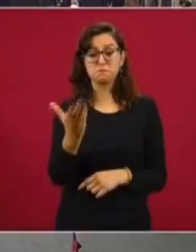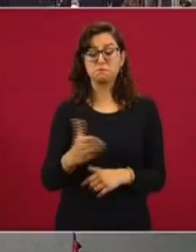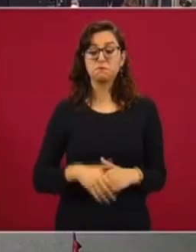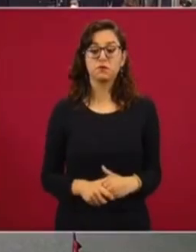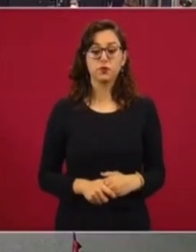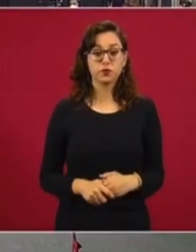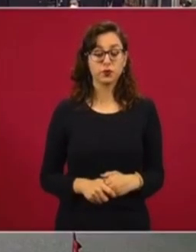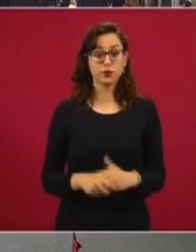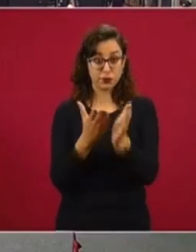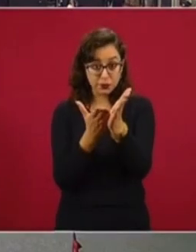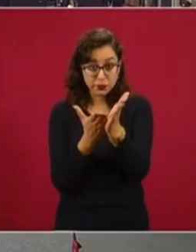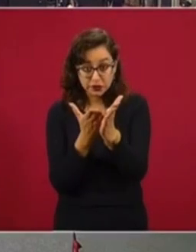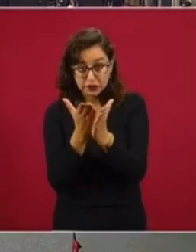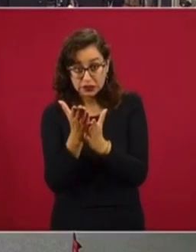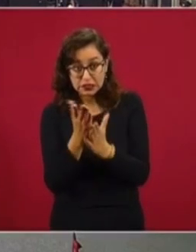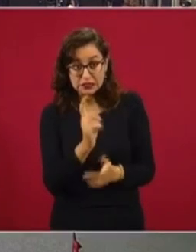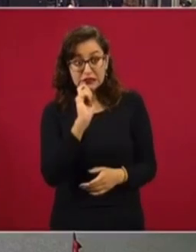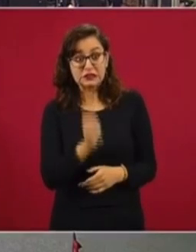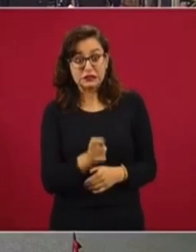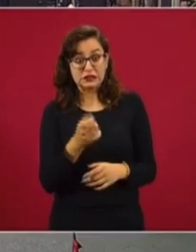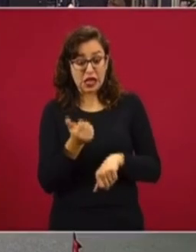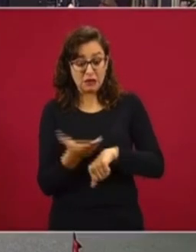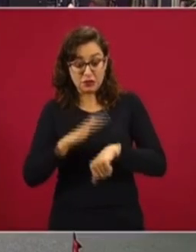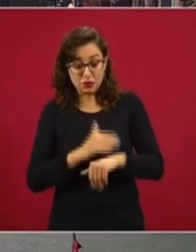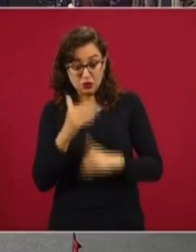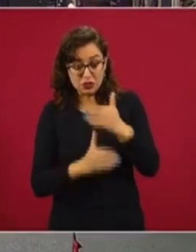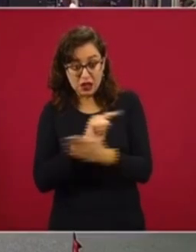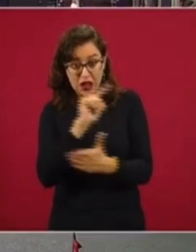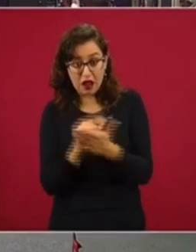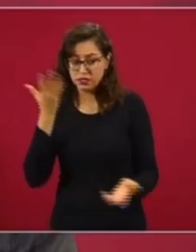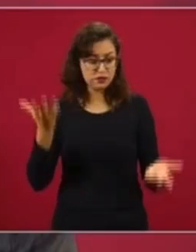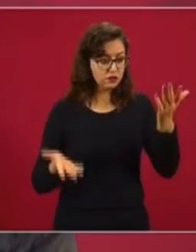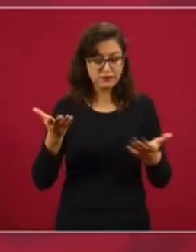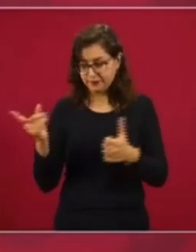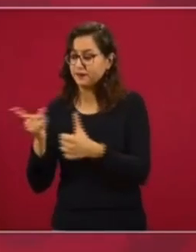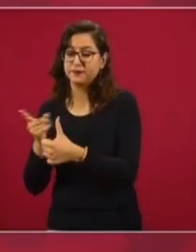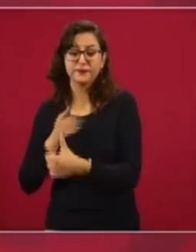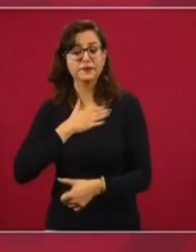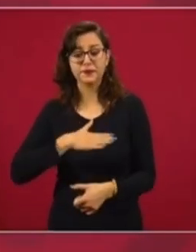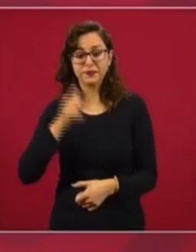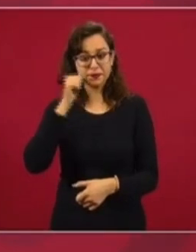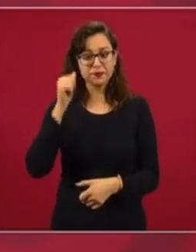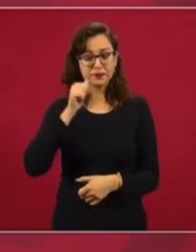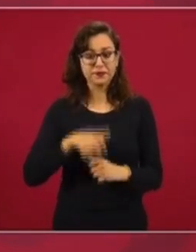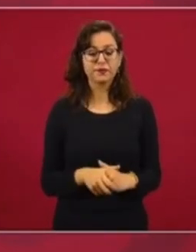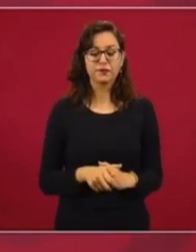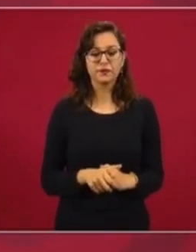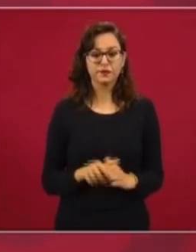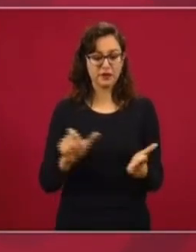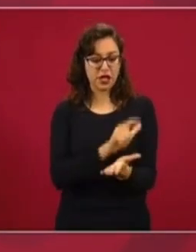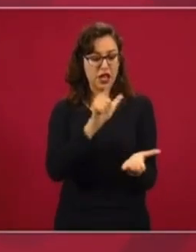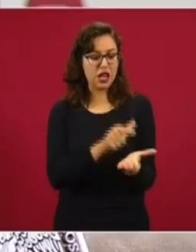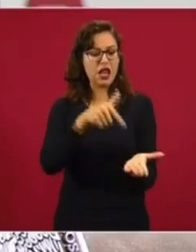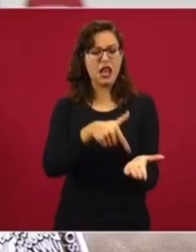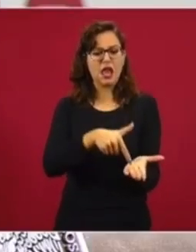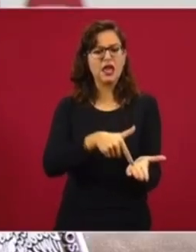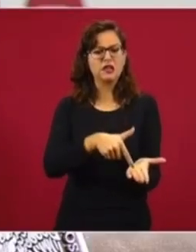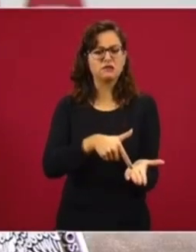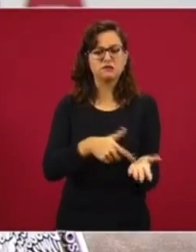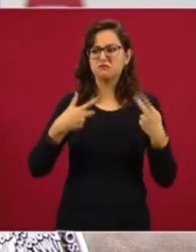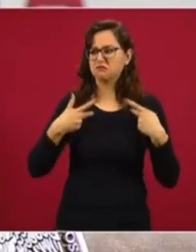¿Y esa lealtad a veces no se sigan los procesos administrativos o legales? No, no. La ley es para el hombre.